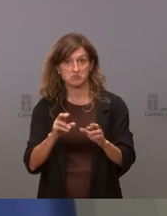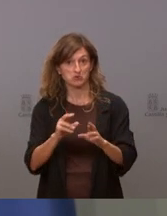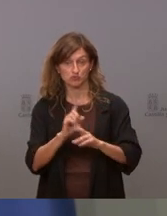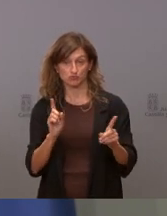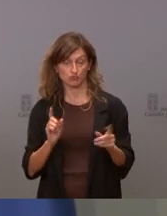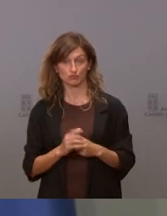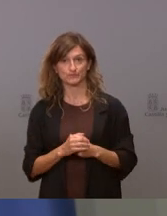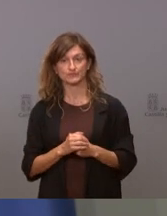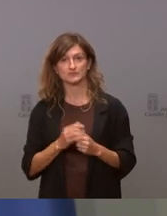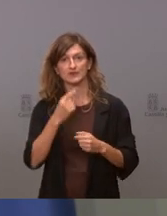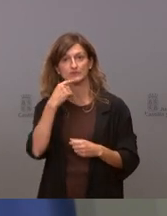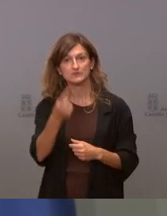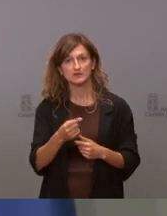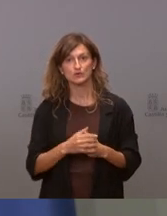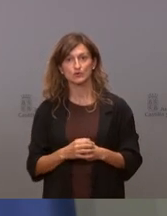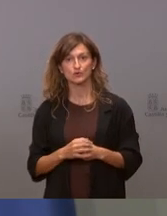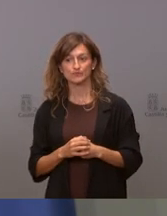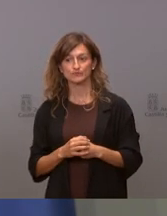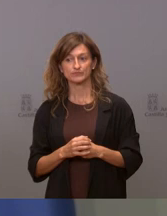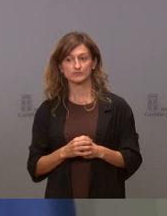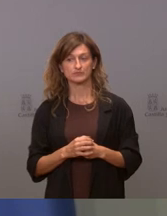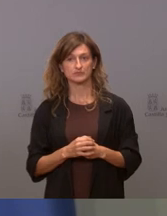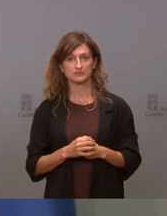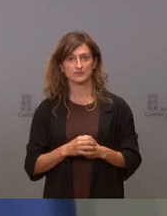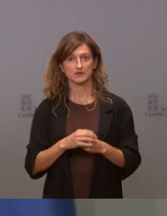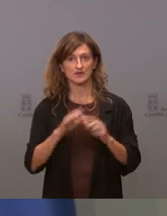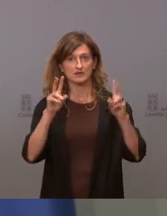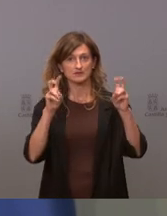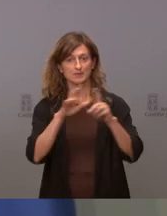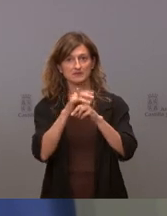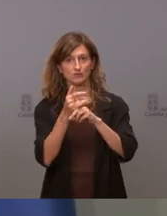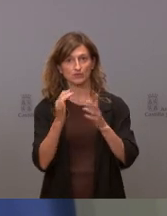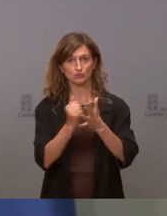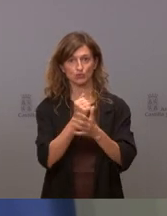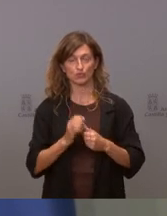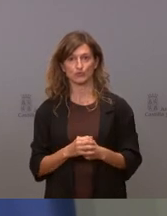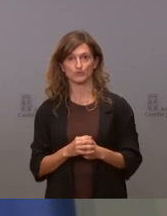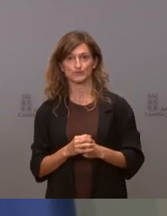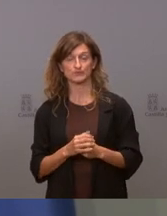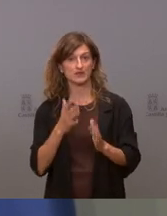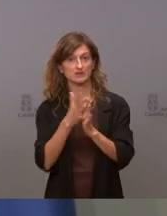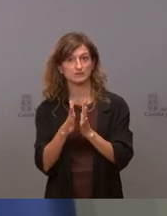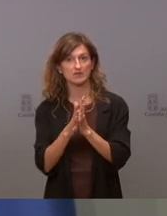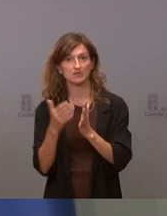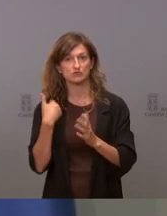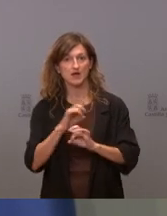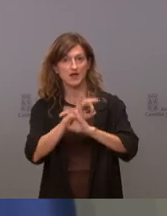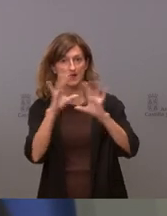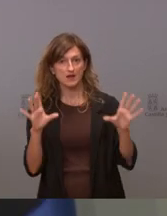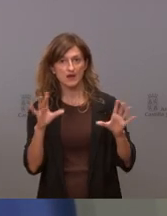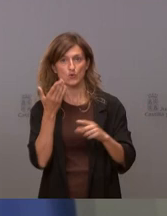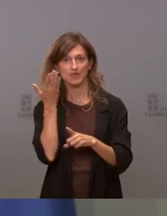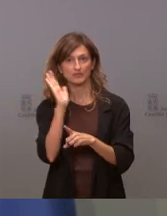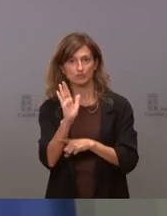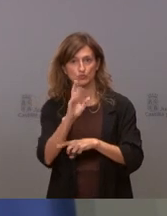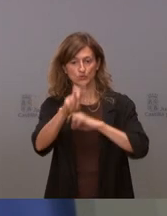He de decirle que esto es todo lo que ha ocurrido. Es decir, que hemos dejado claro cuál es nuestra actitud